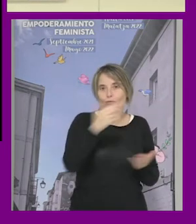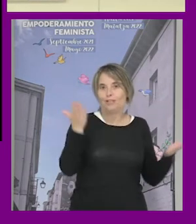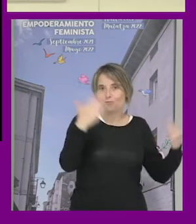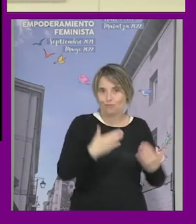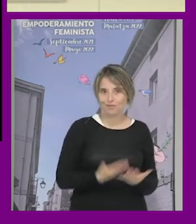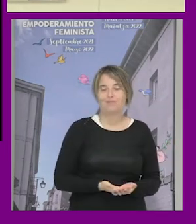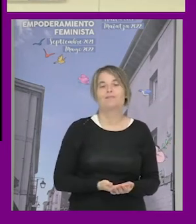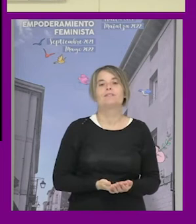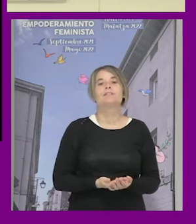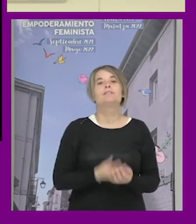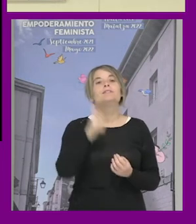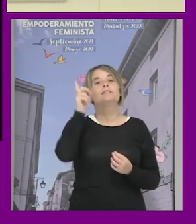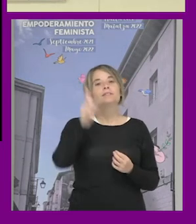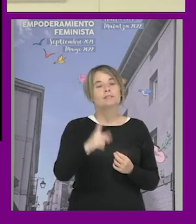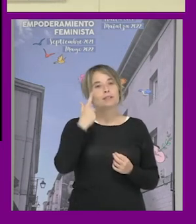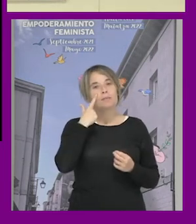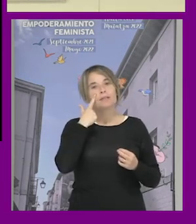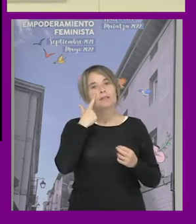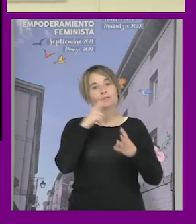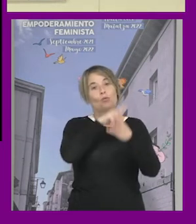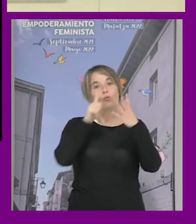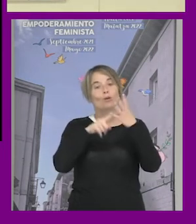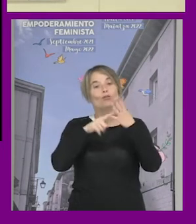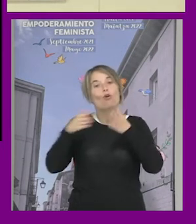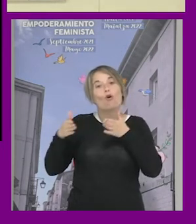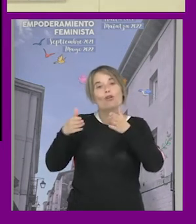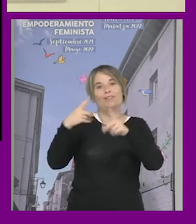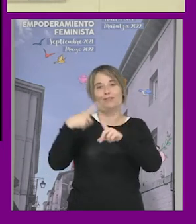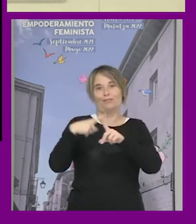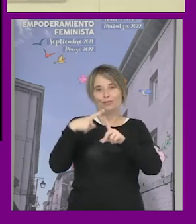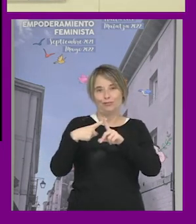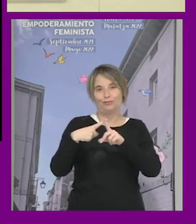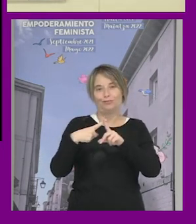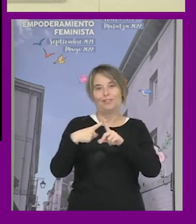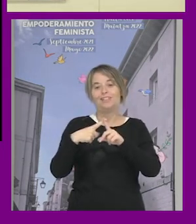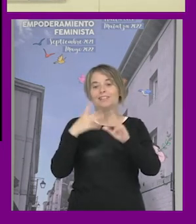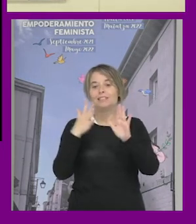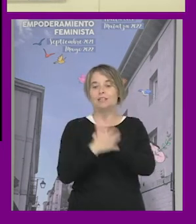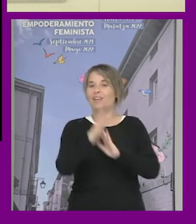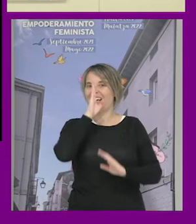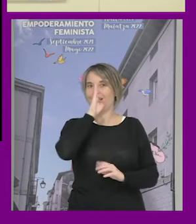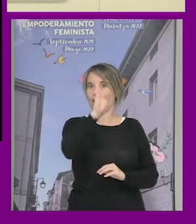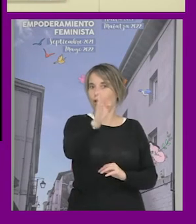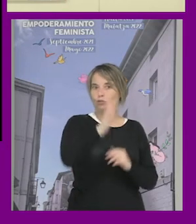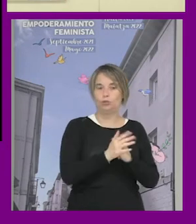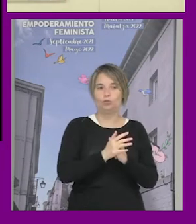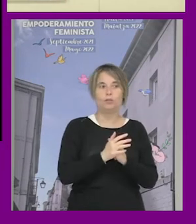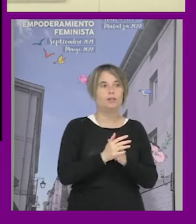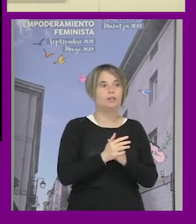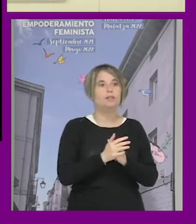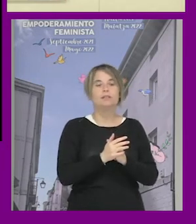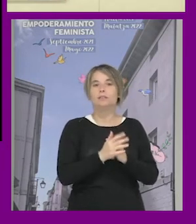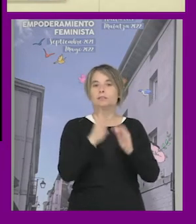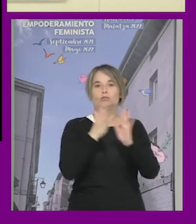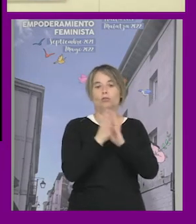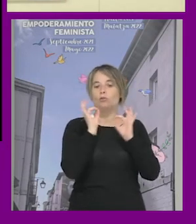y la orientación sexual como la norma heterosexual que cierre digamos estas